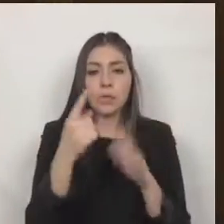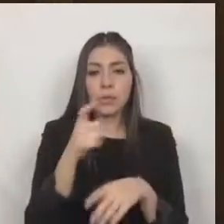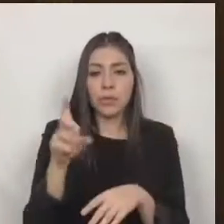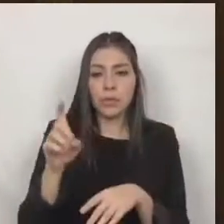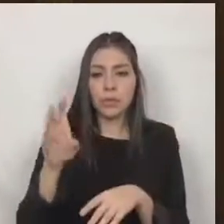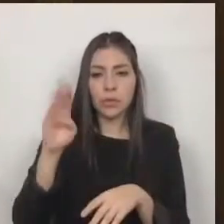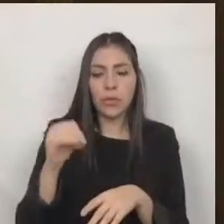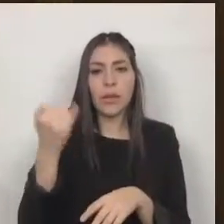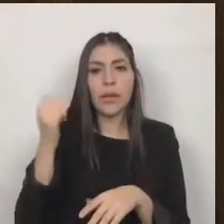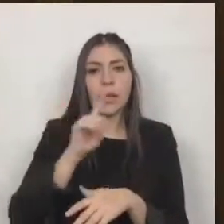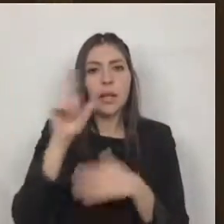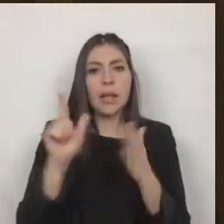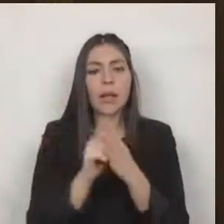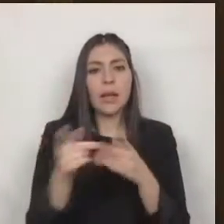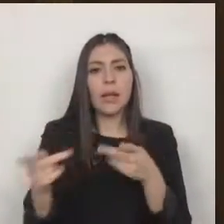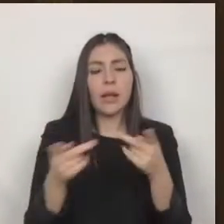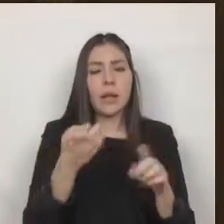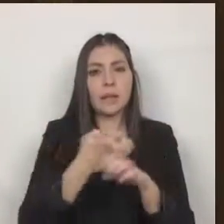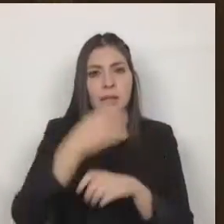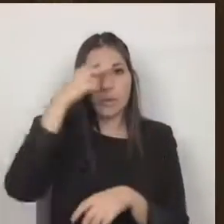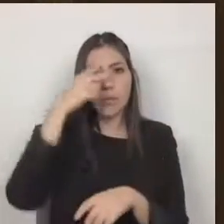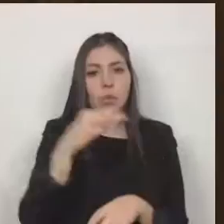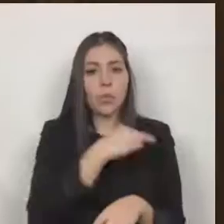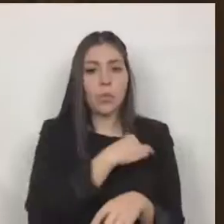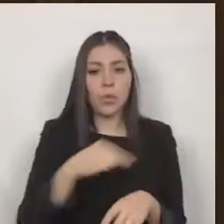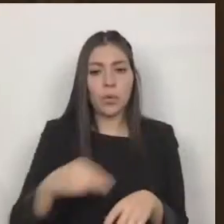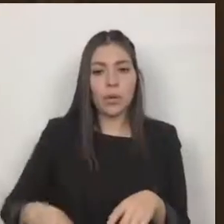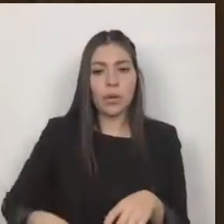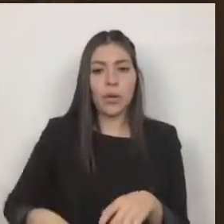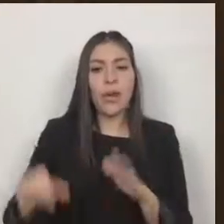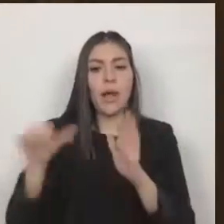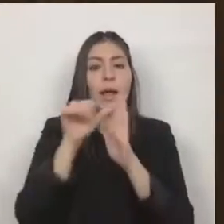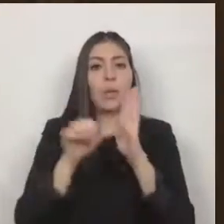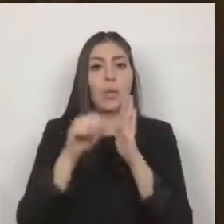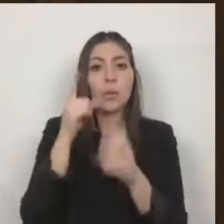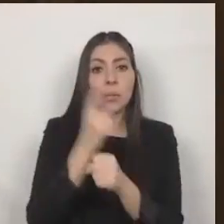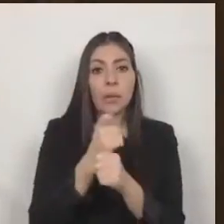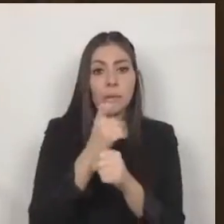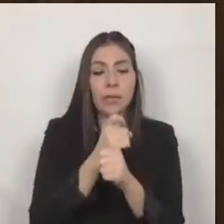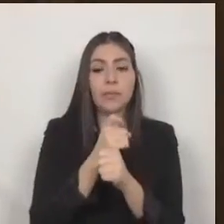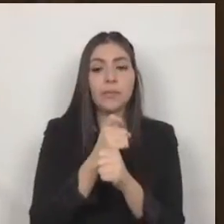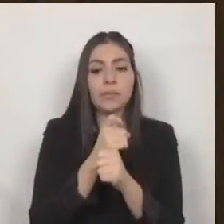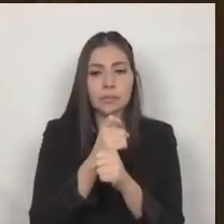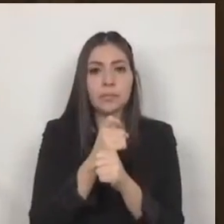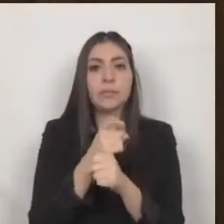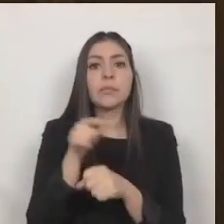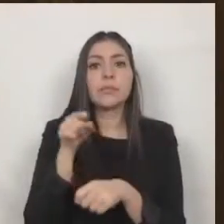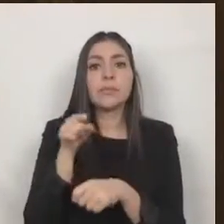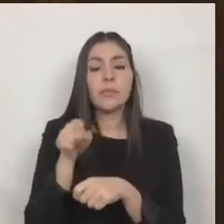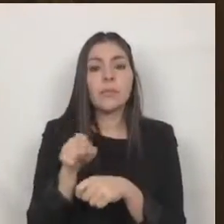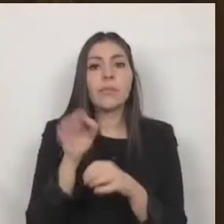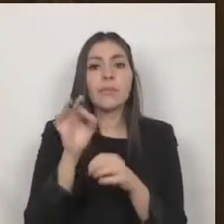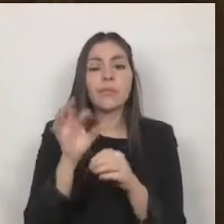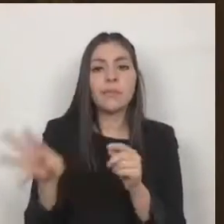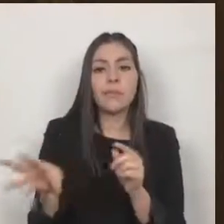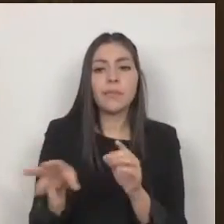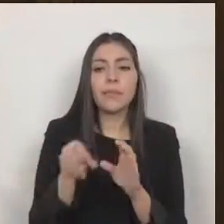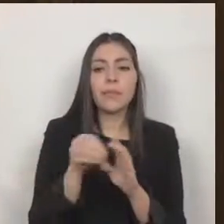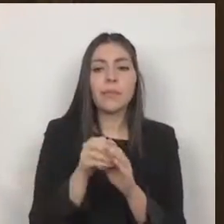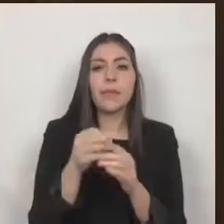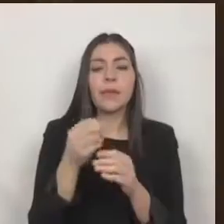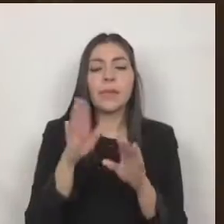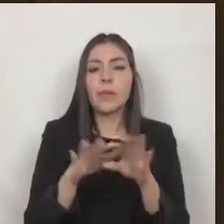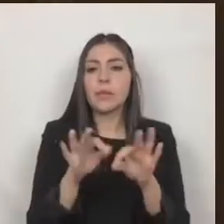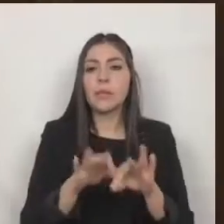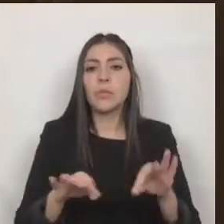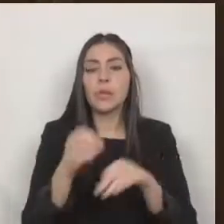planeación del estado de méxico y municipios en su artículo primero son el sustento de la planeación en los tres niveles de gobierno los cuales